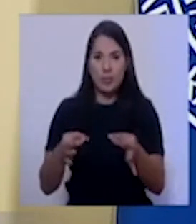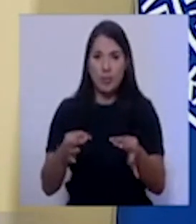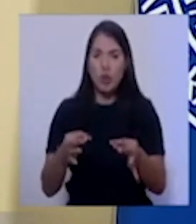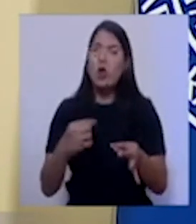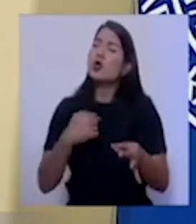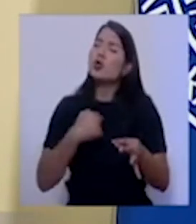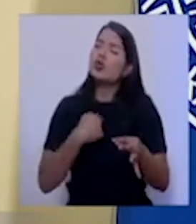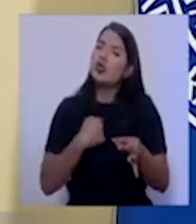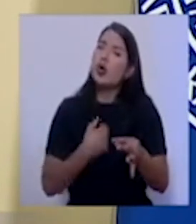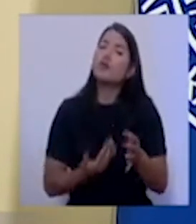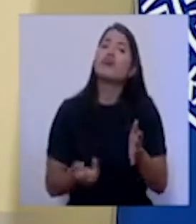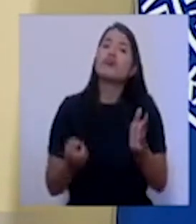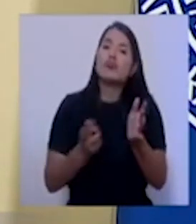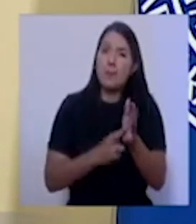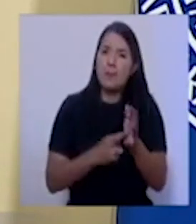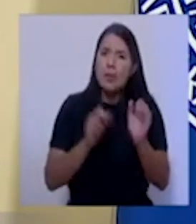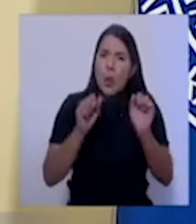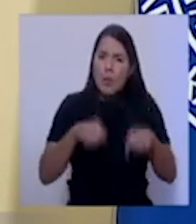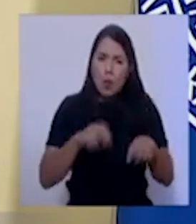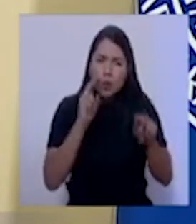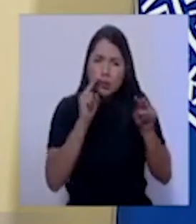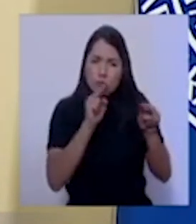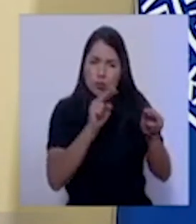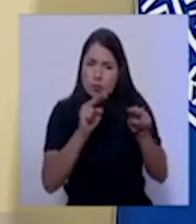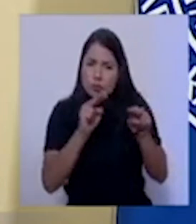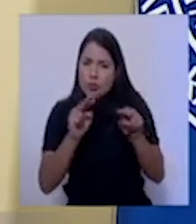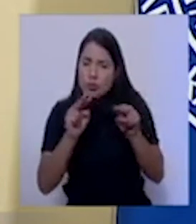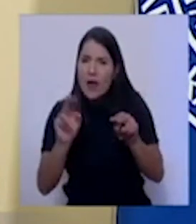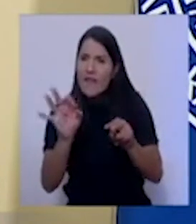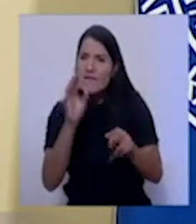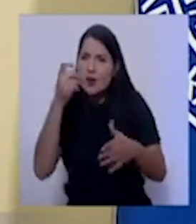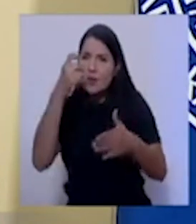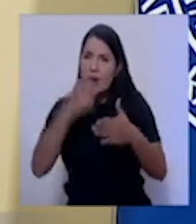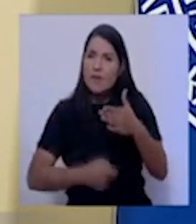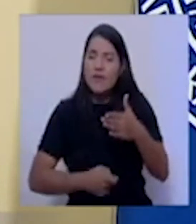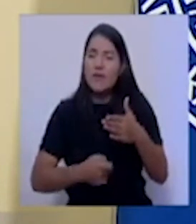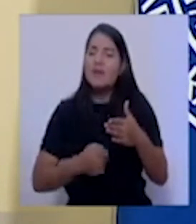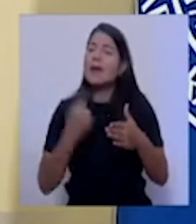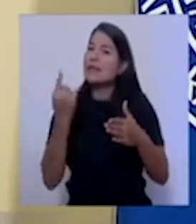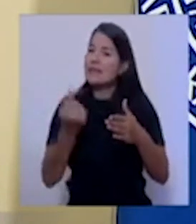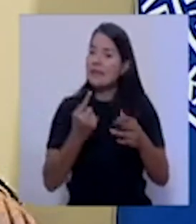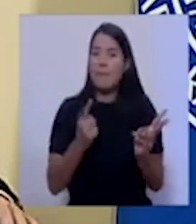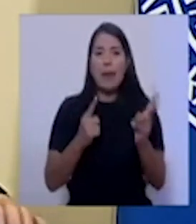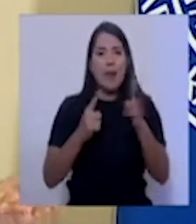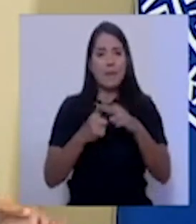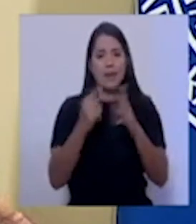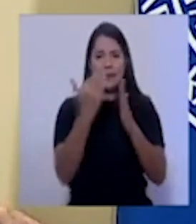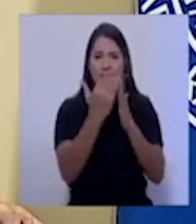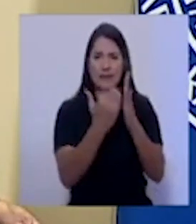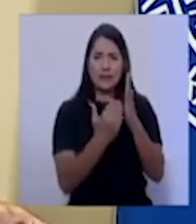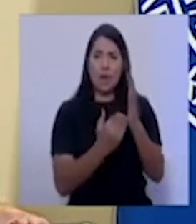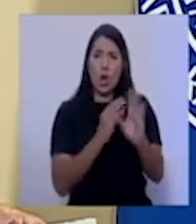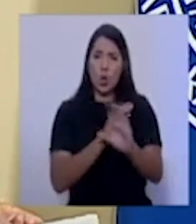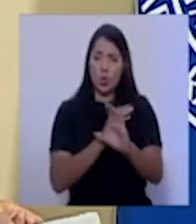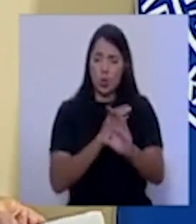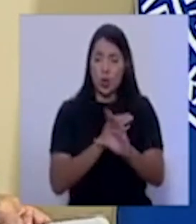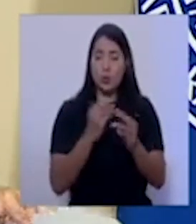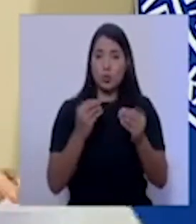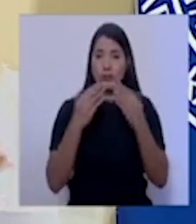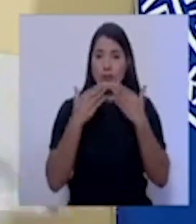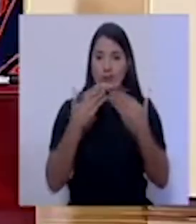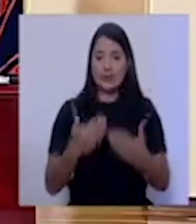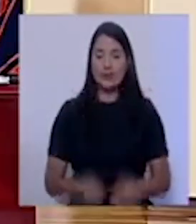observar de manera muy estricta por parte del sector privado la adopción de los protocolos de prevención. Muchísimas gracias.